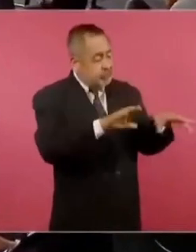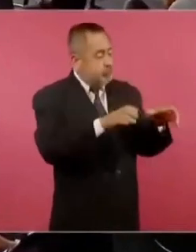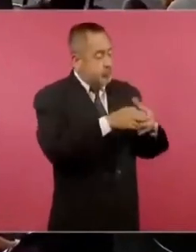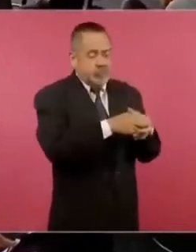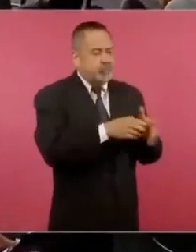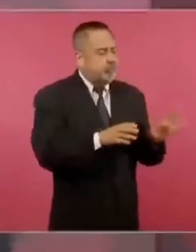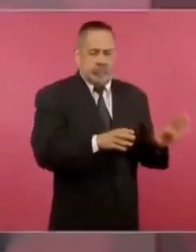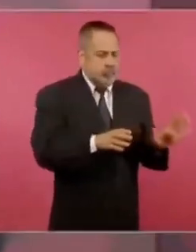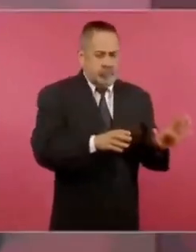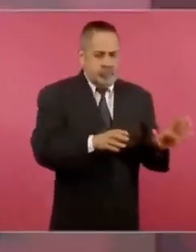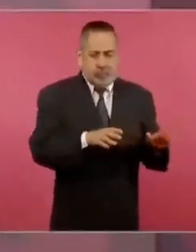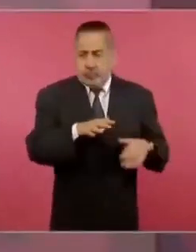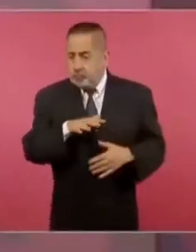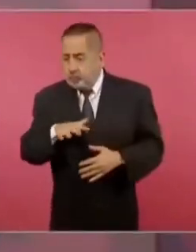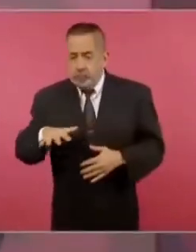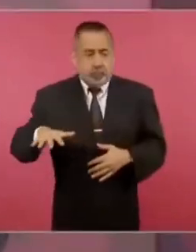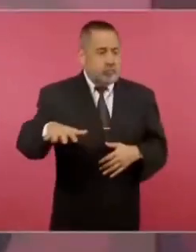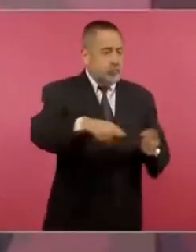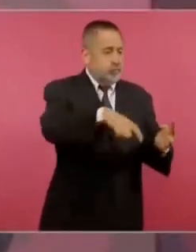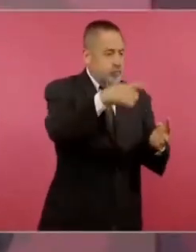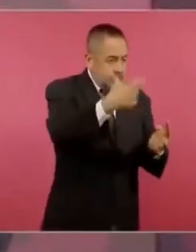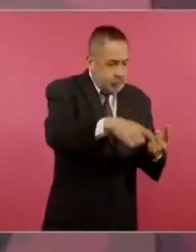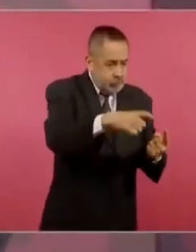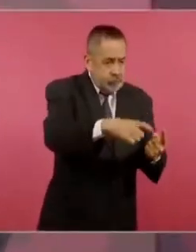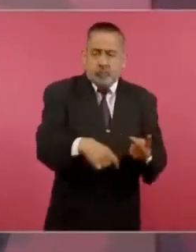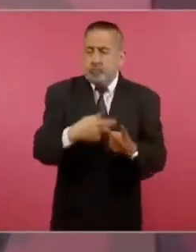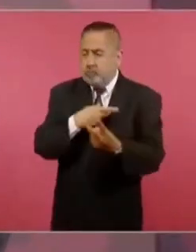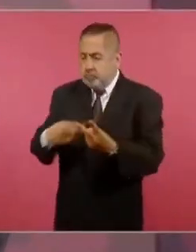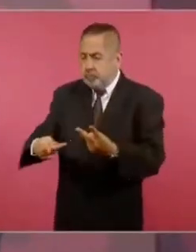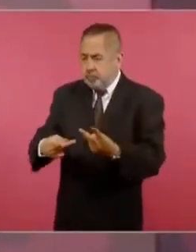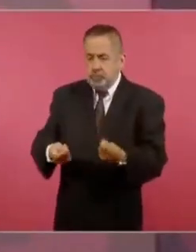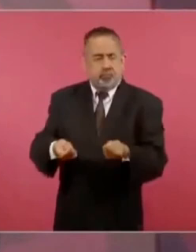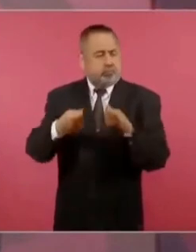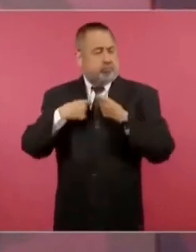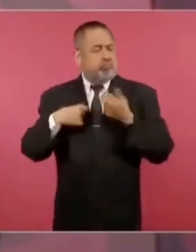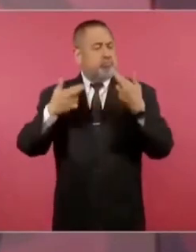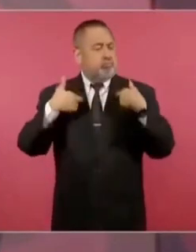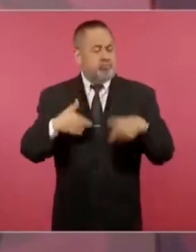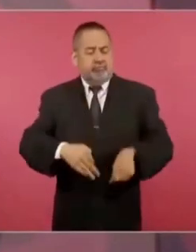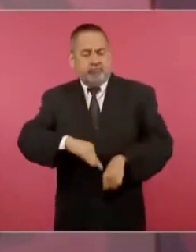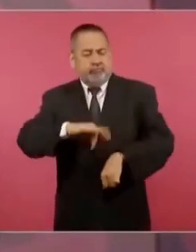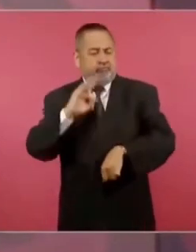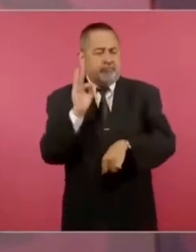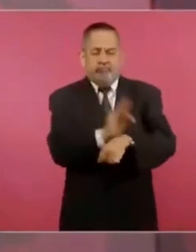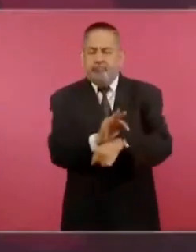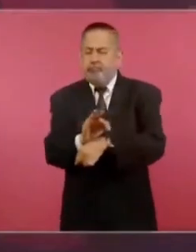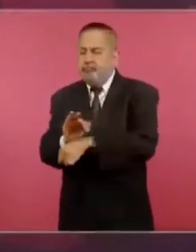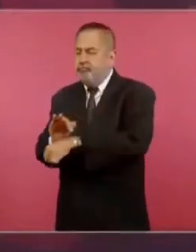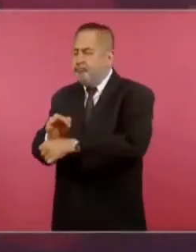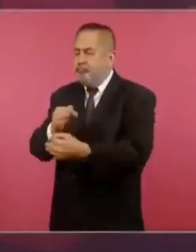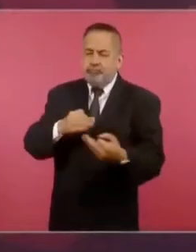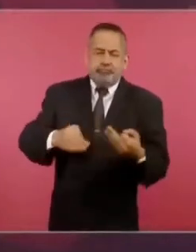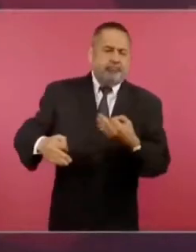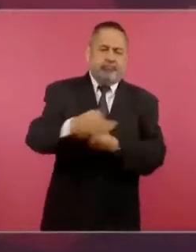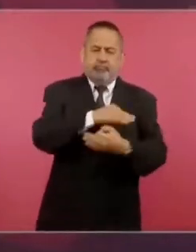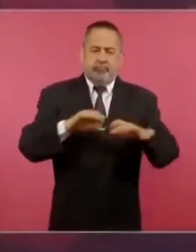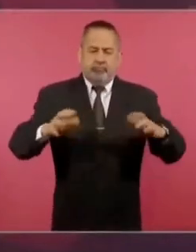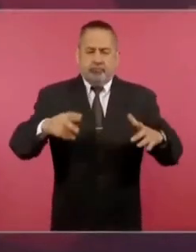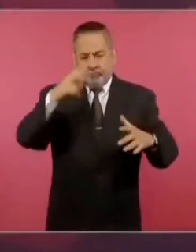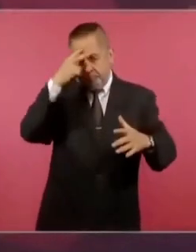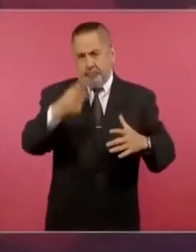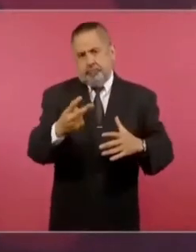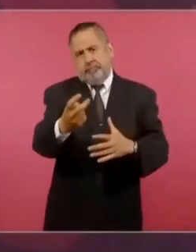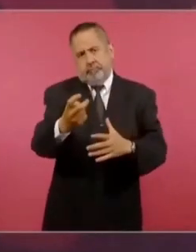a ricos y a pobres, a todos los mexicanos y que sí